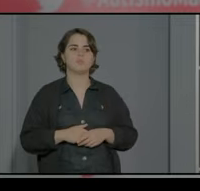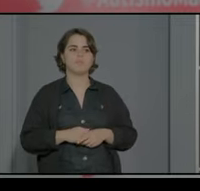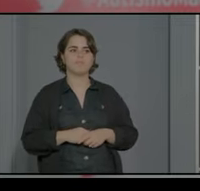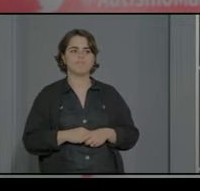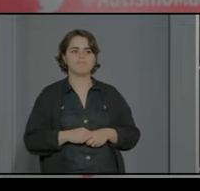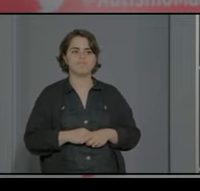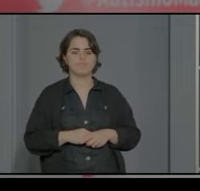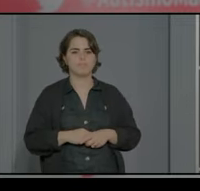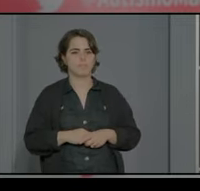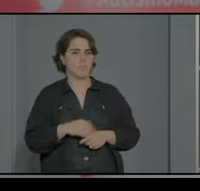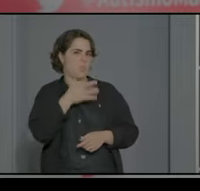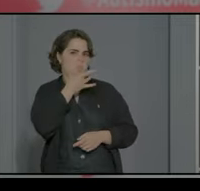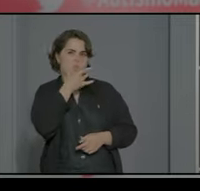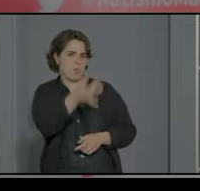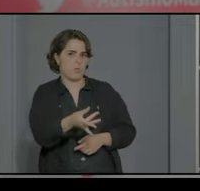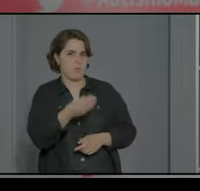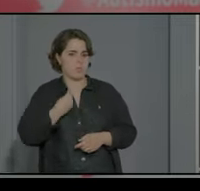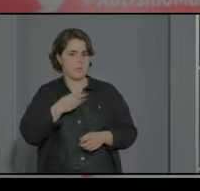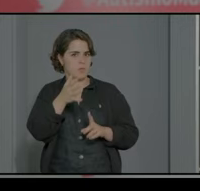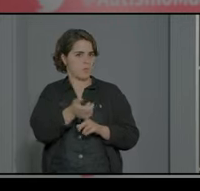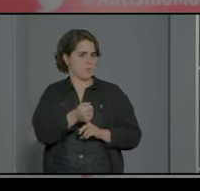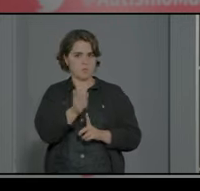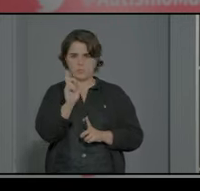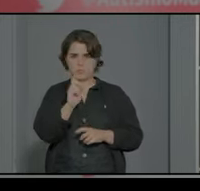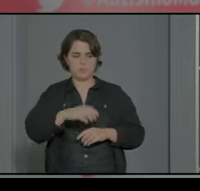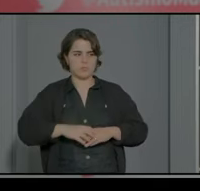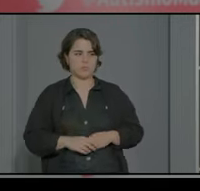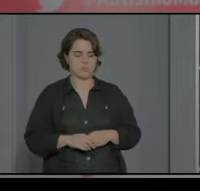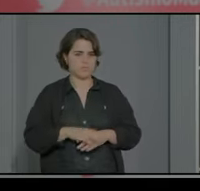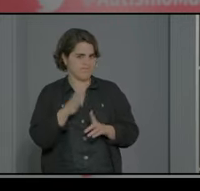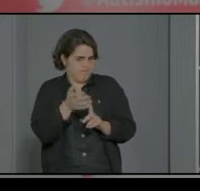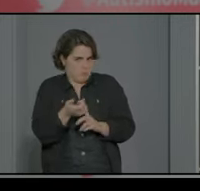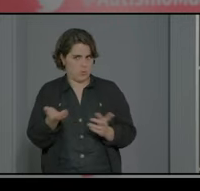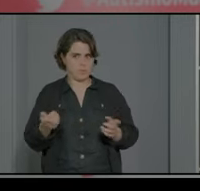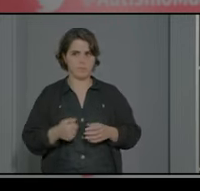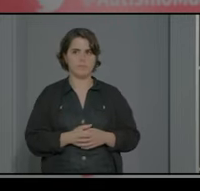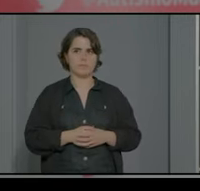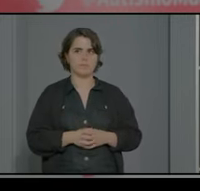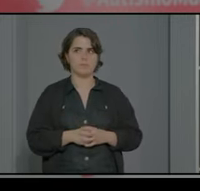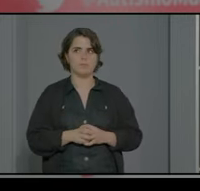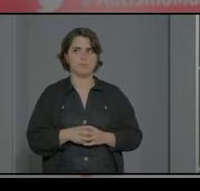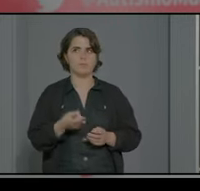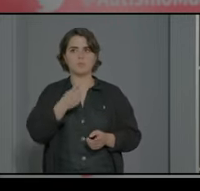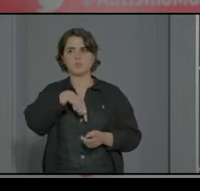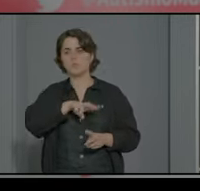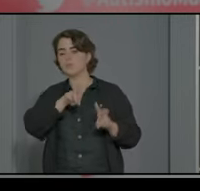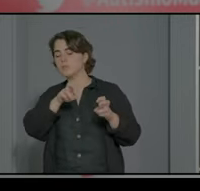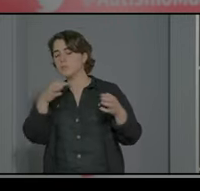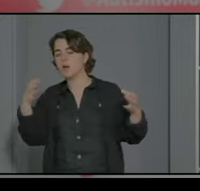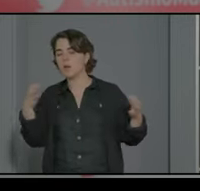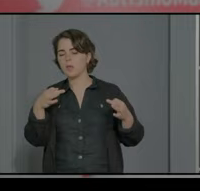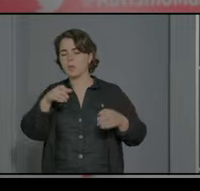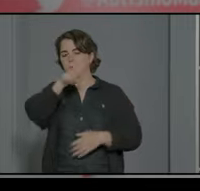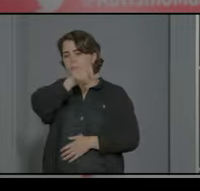claro esto es tan pochornoso que no se encuentra no se encuentra y aquí estamos hablando de esas